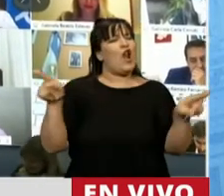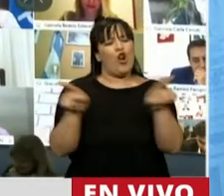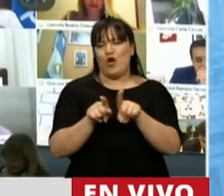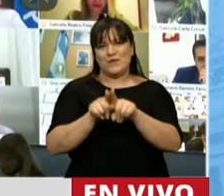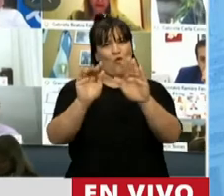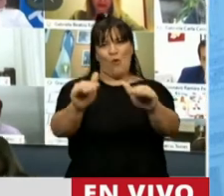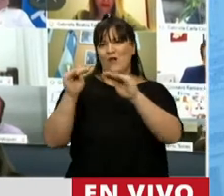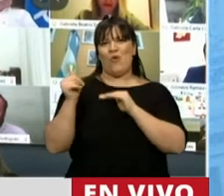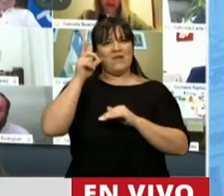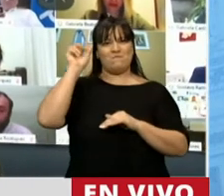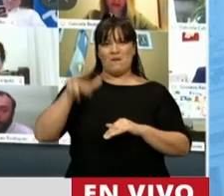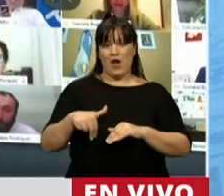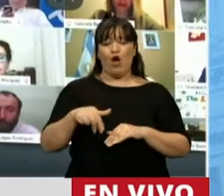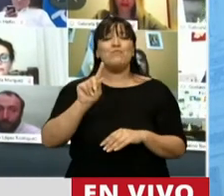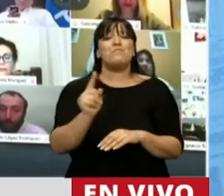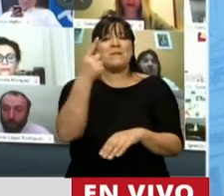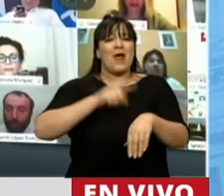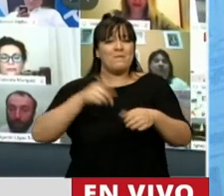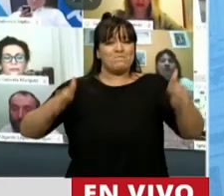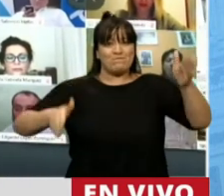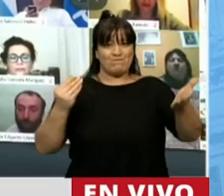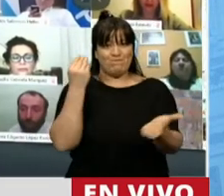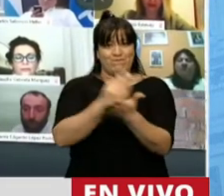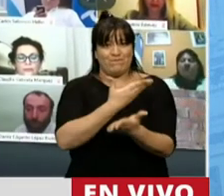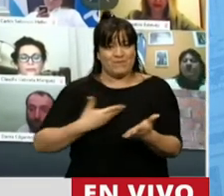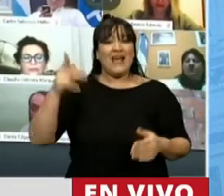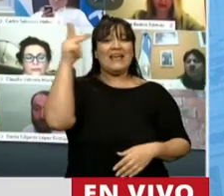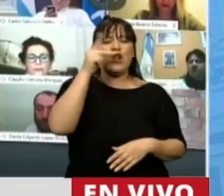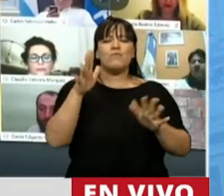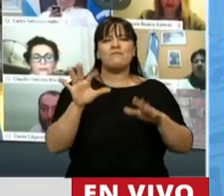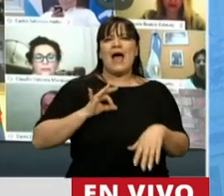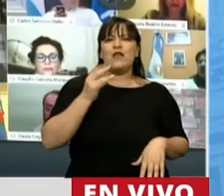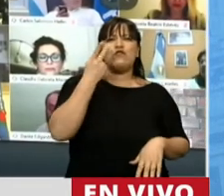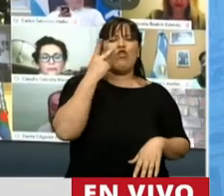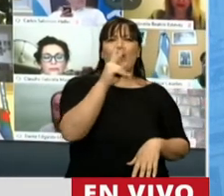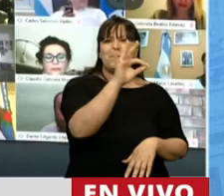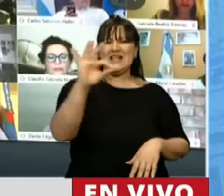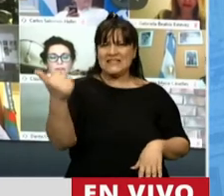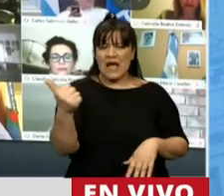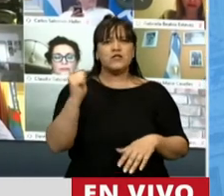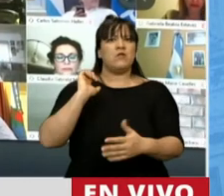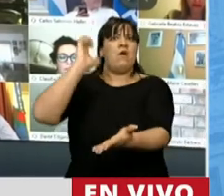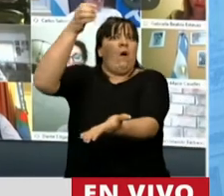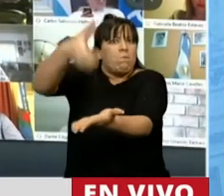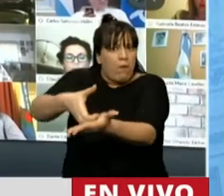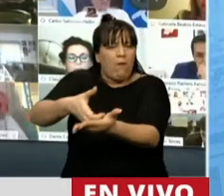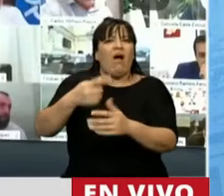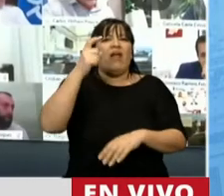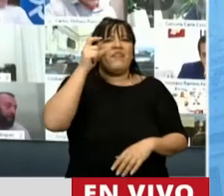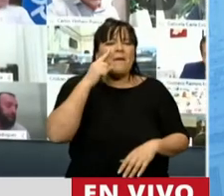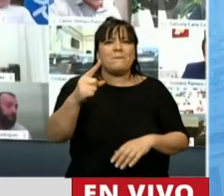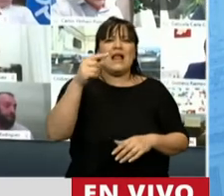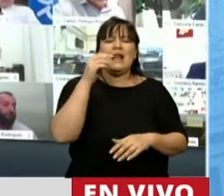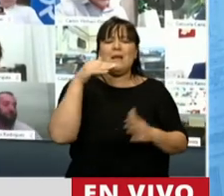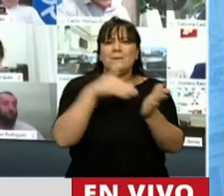presidente. Ya por su primer gobierno, año 2006, desembolsó más de 10.000 millones de dólares para